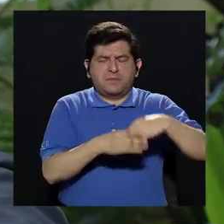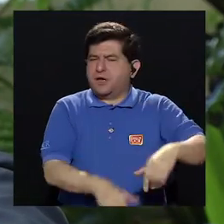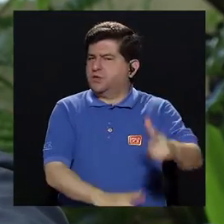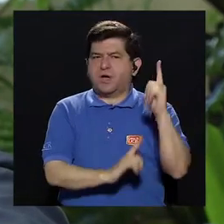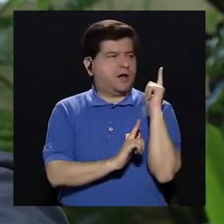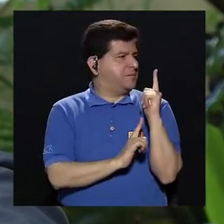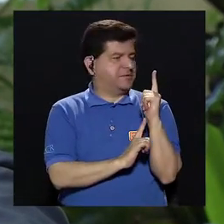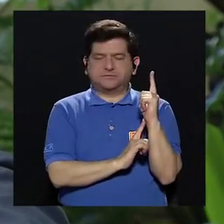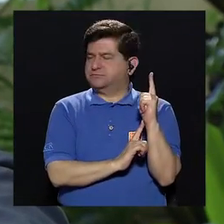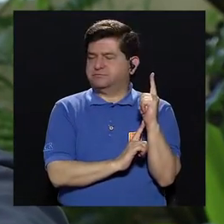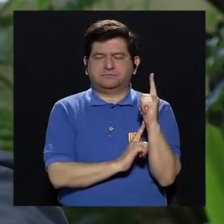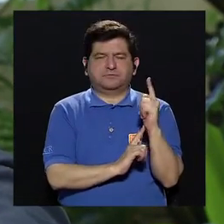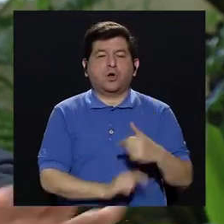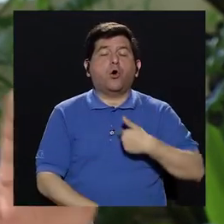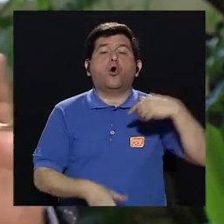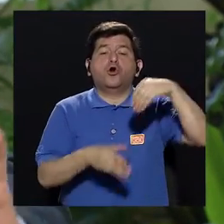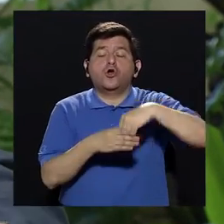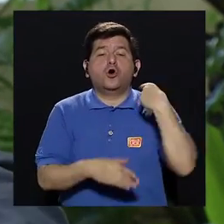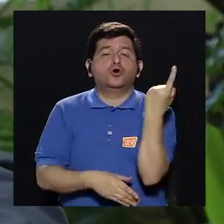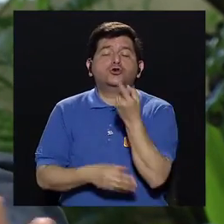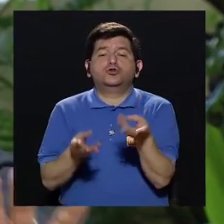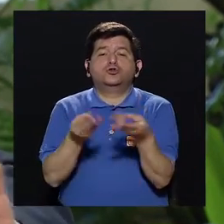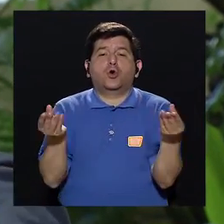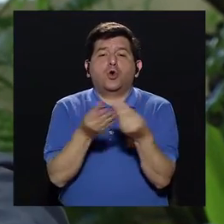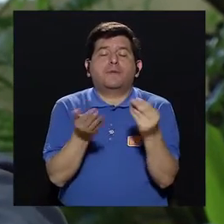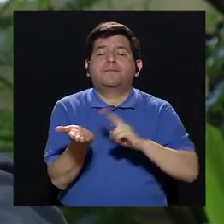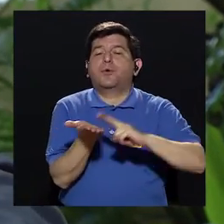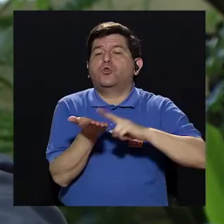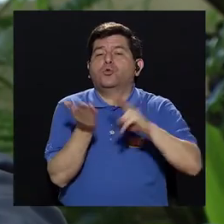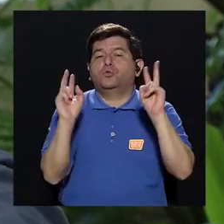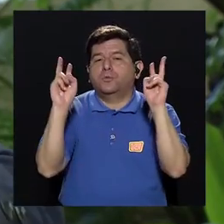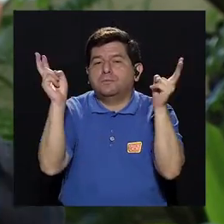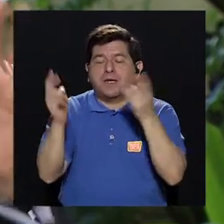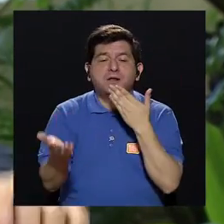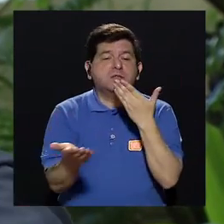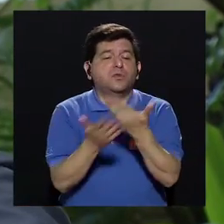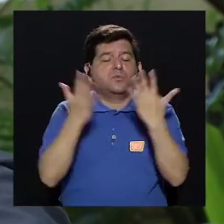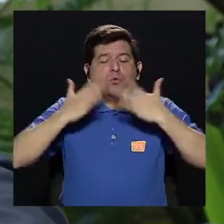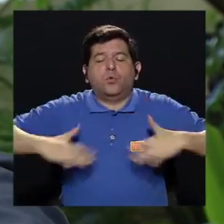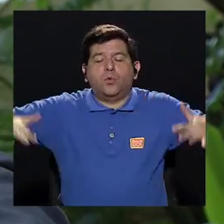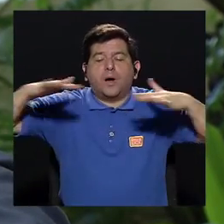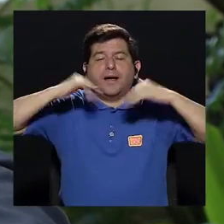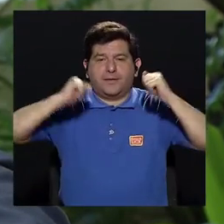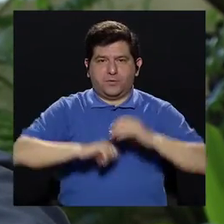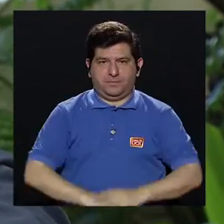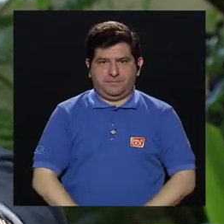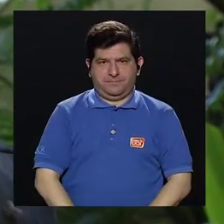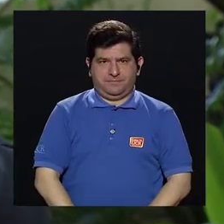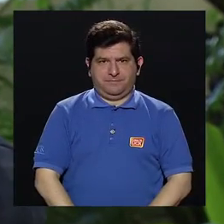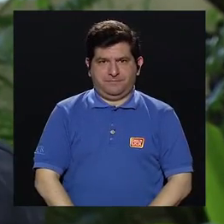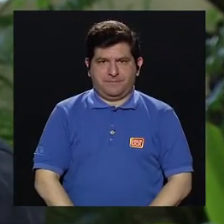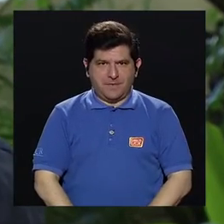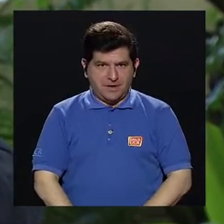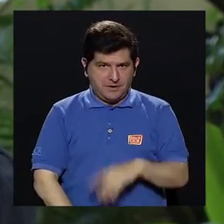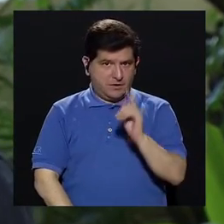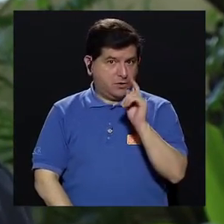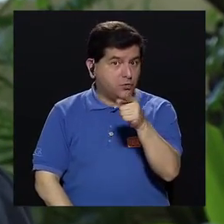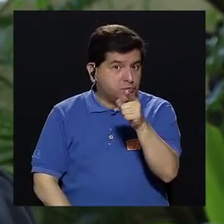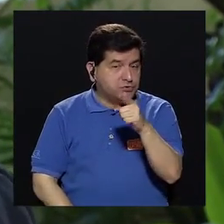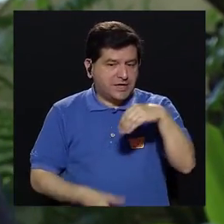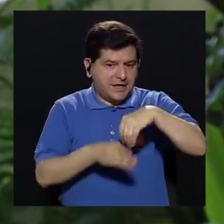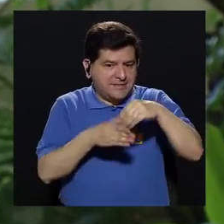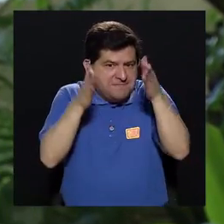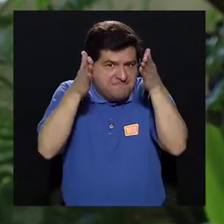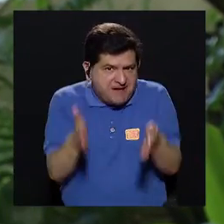en armamento, o invierto solo en productos verdes, que son buenos para el ambiente. Y entonces, digamos, usted como